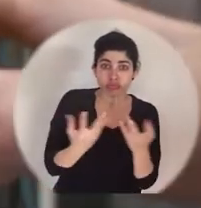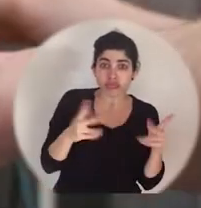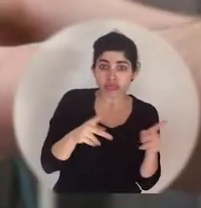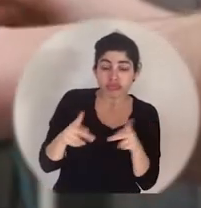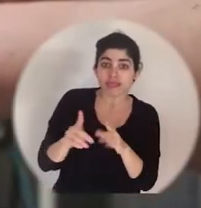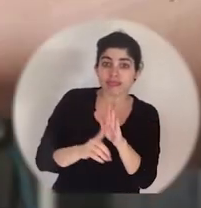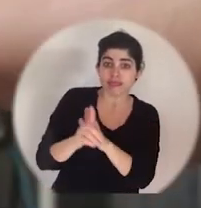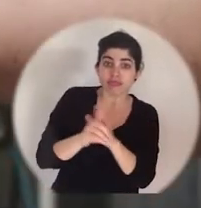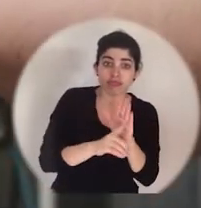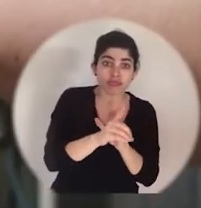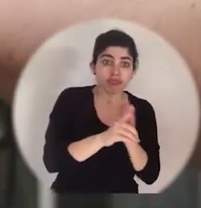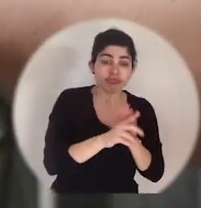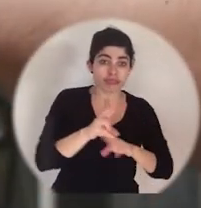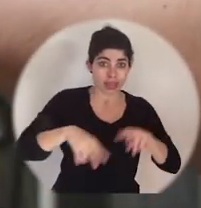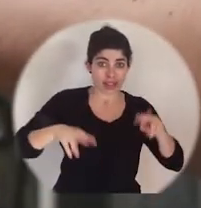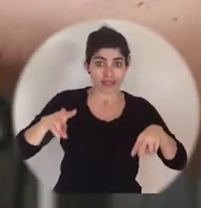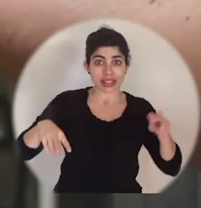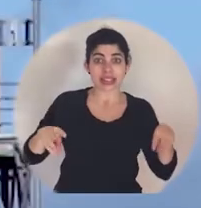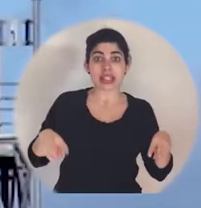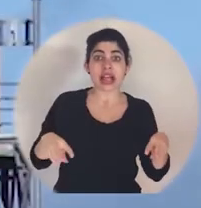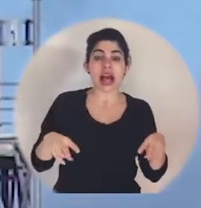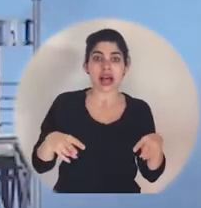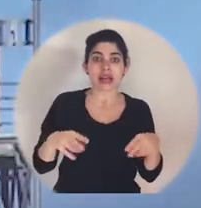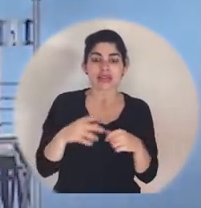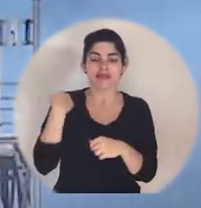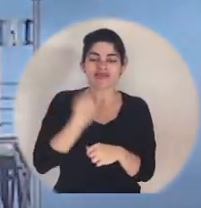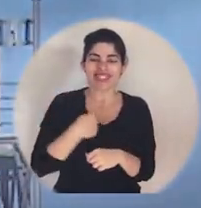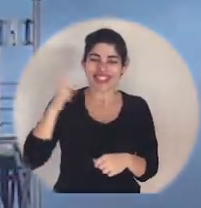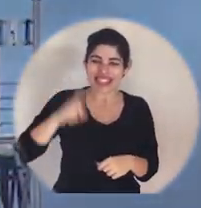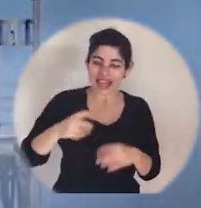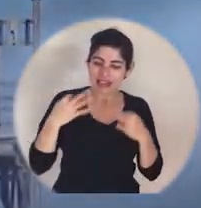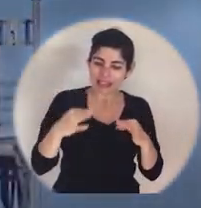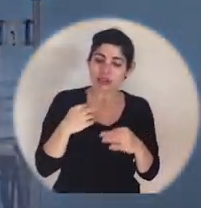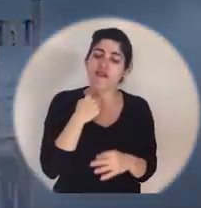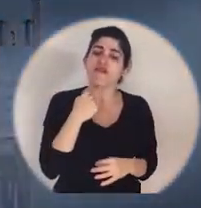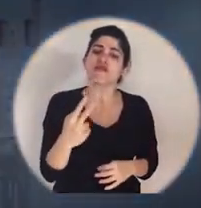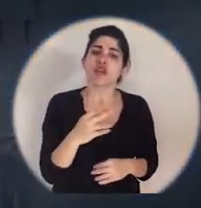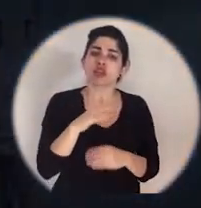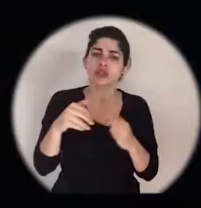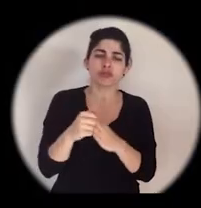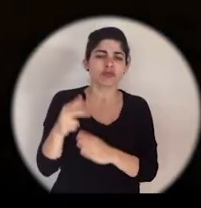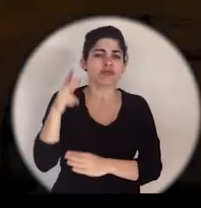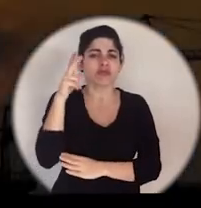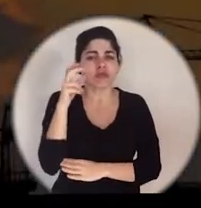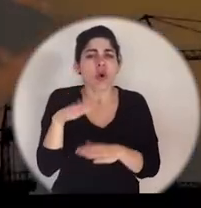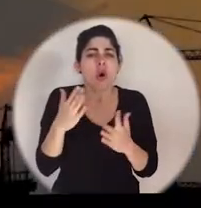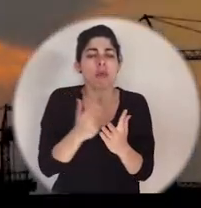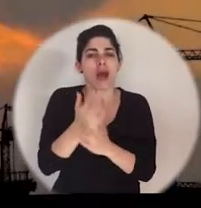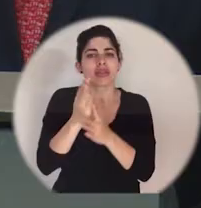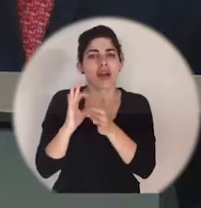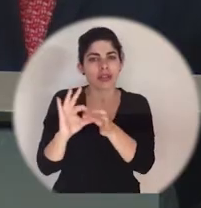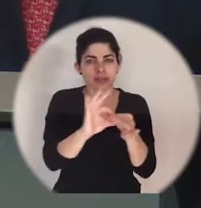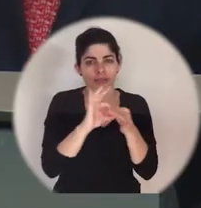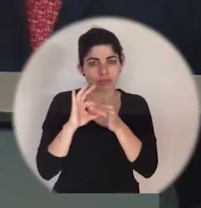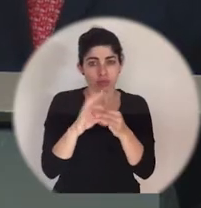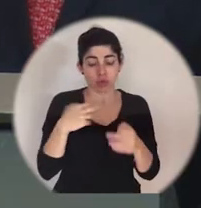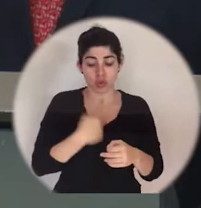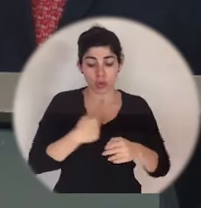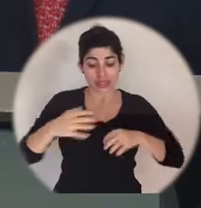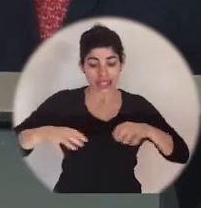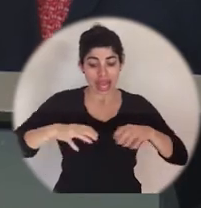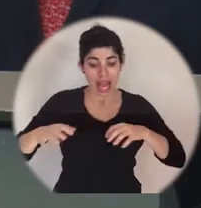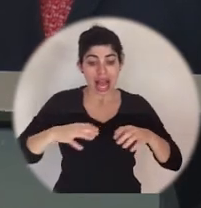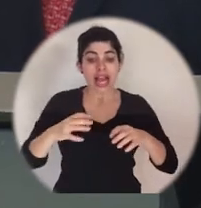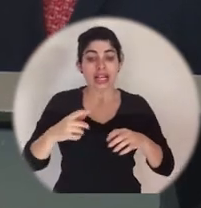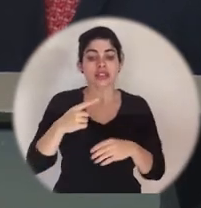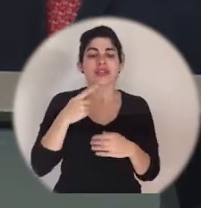de desarrollo en la diversidad, debemos procurar que nuestra voz se escuche en la unidad. Que nuestras acciones sean